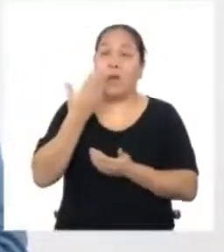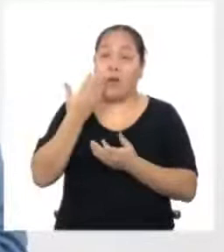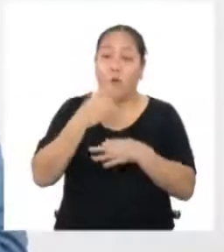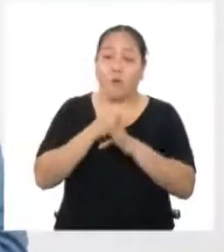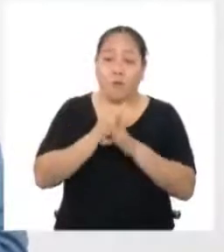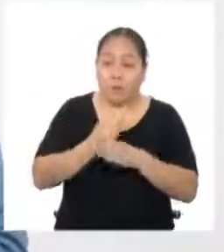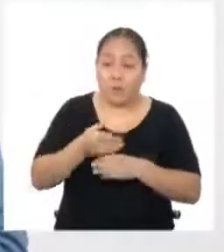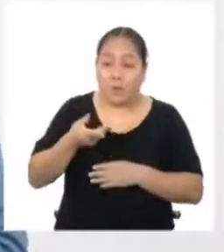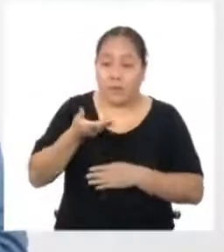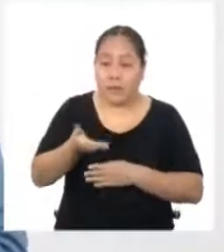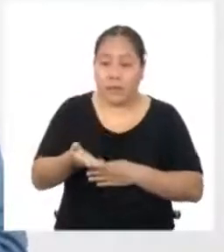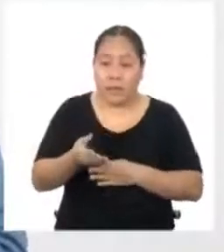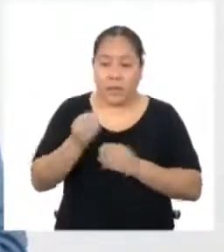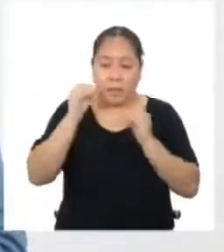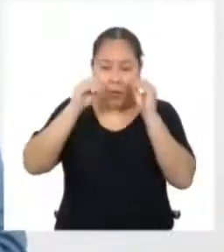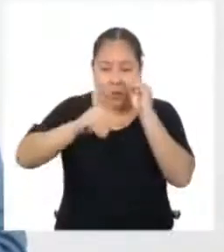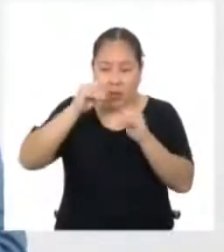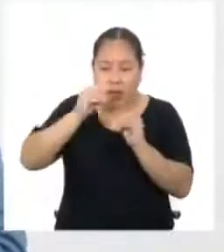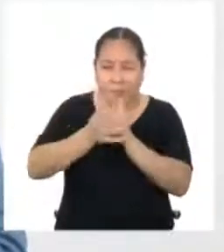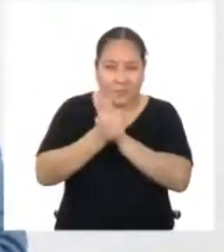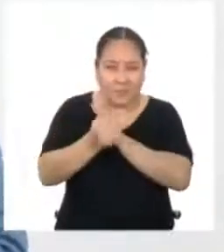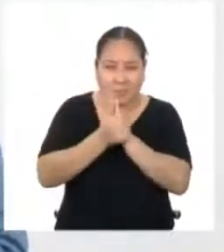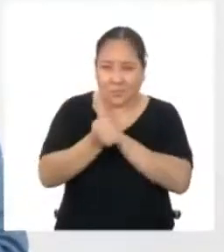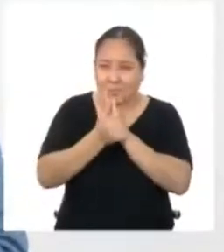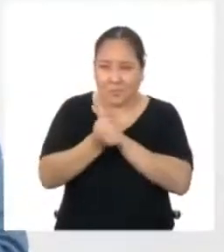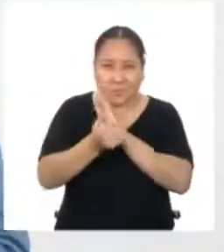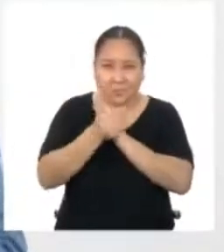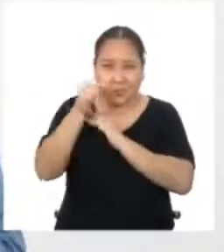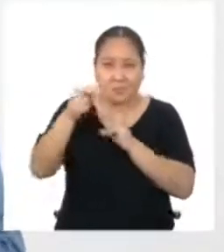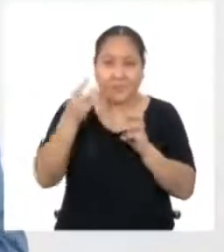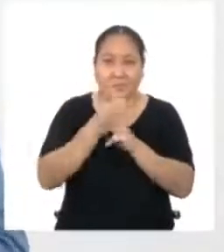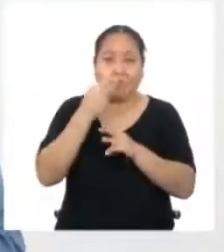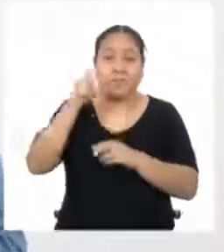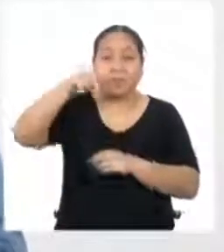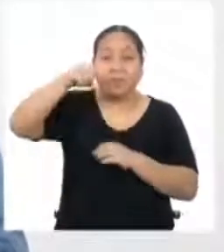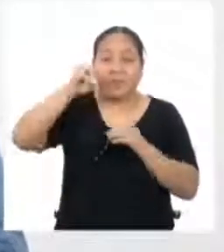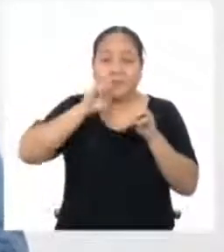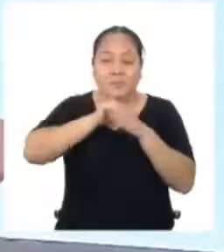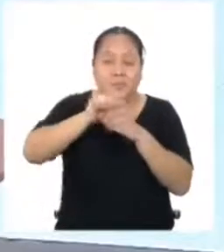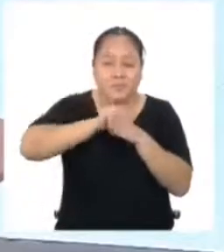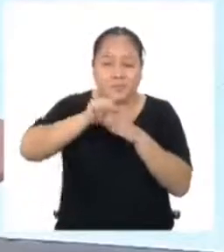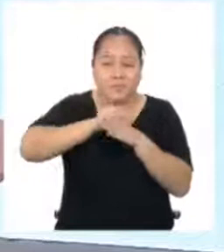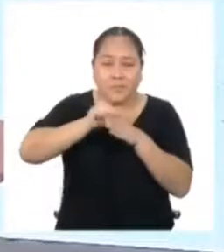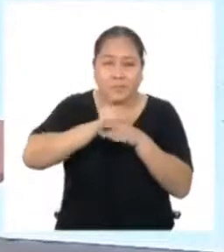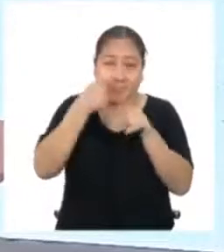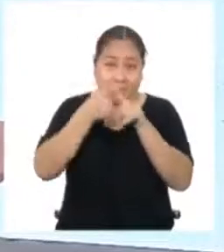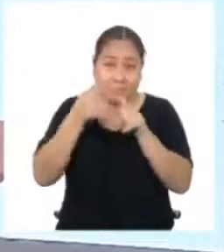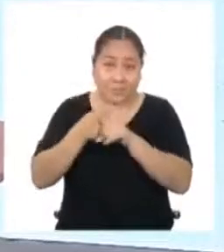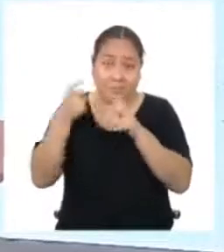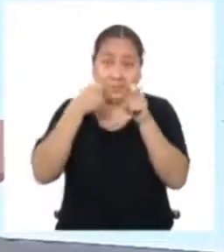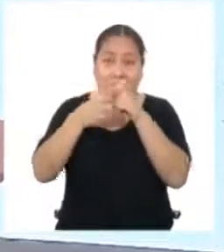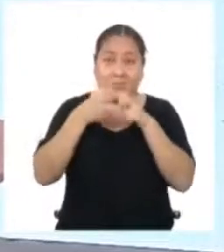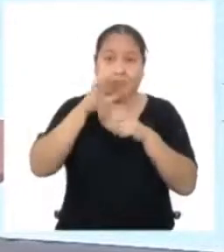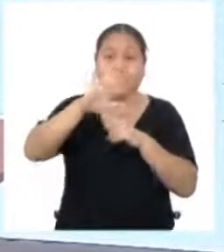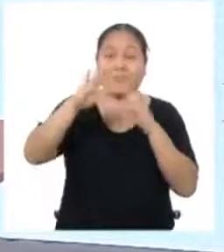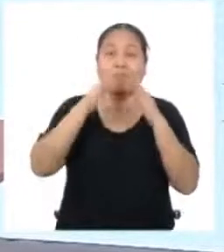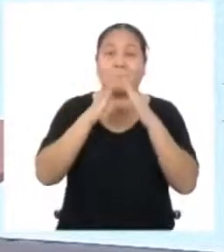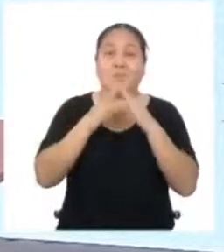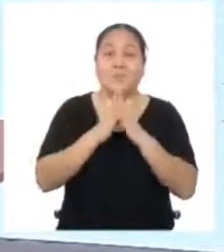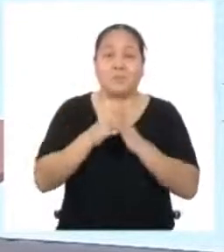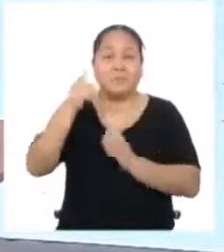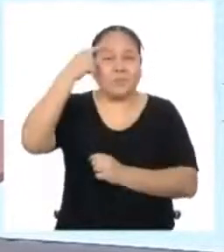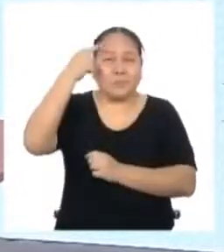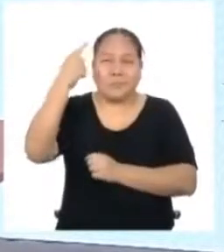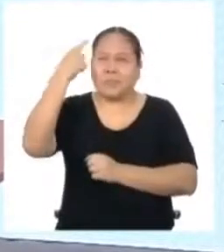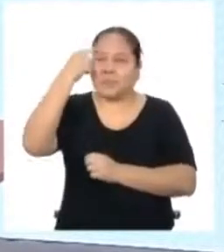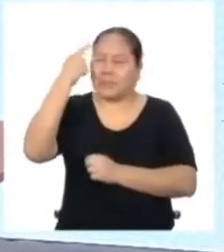desarrollar toda su habilidad para las matemáticas Es resolviendo problemas en casa Si nos ponemos a pensar Todas las situaciones